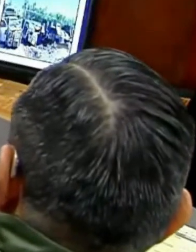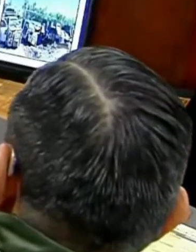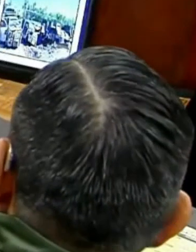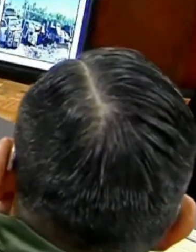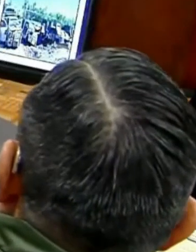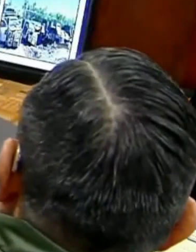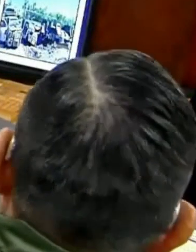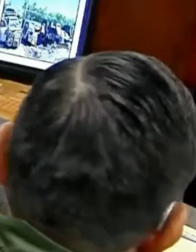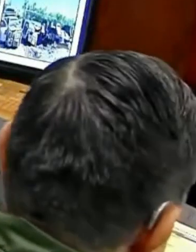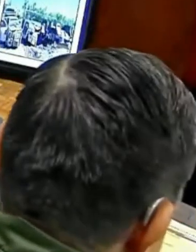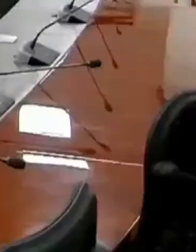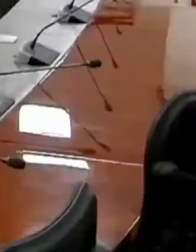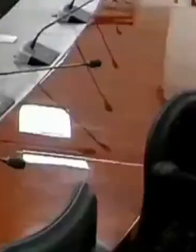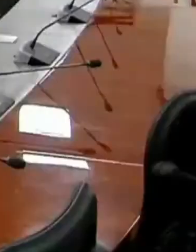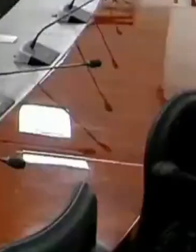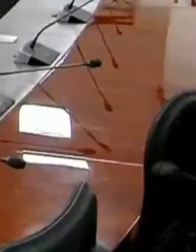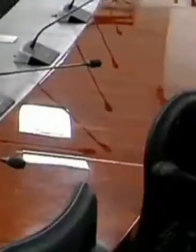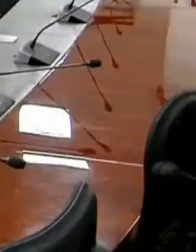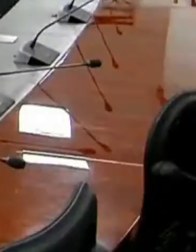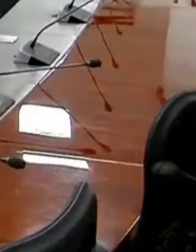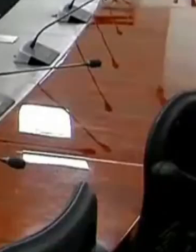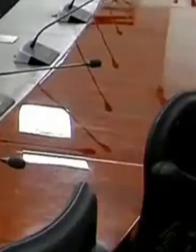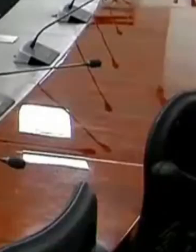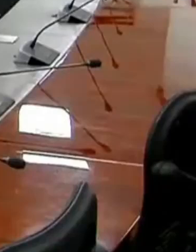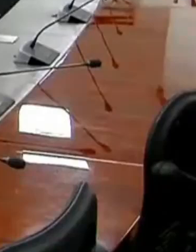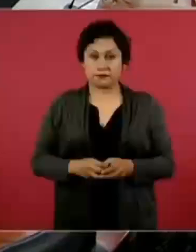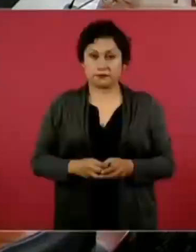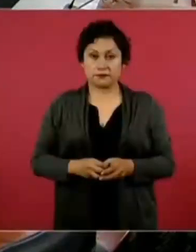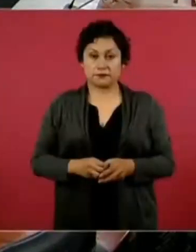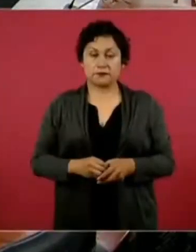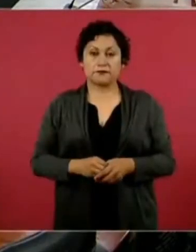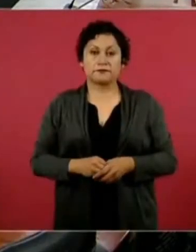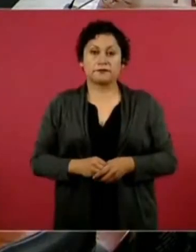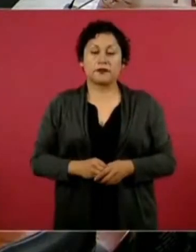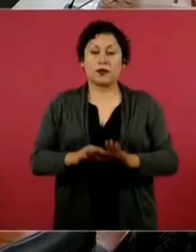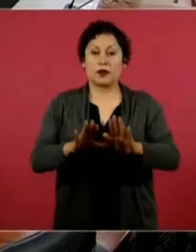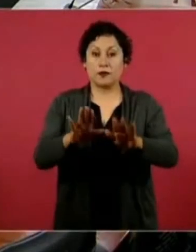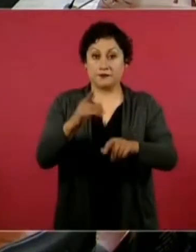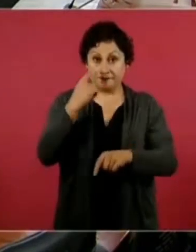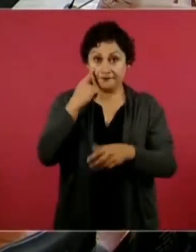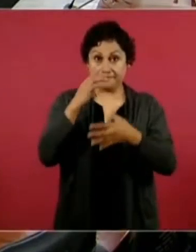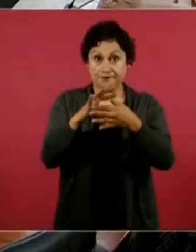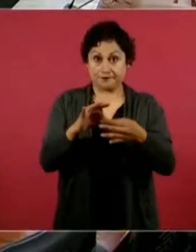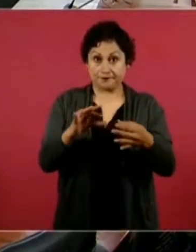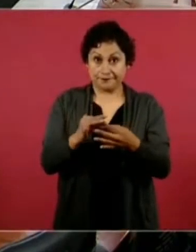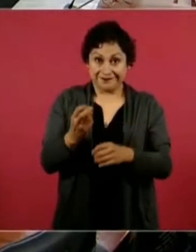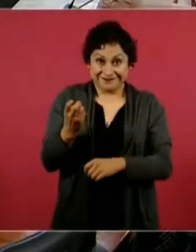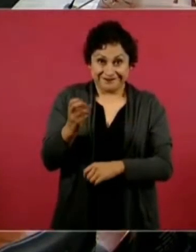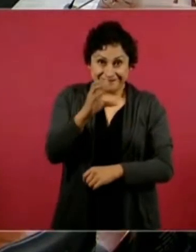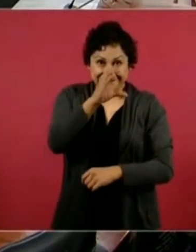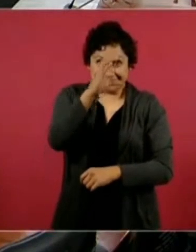Sí, señor presidente, nada más comentar que este tipo de vehículos